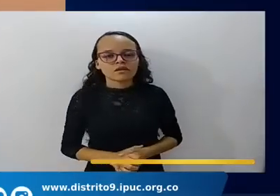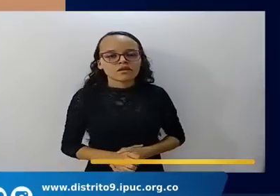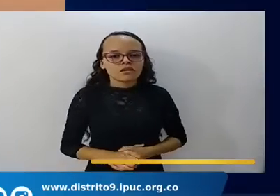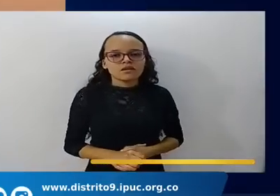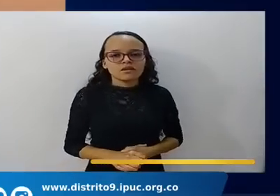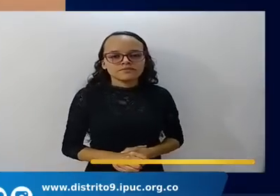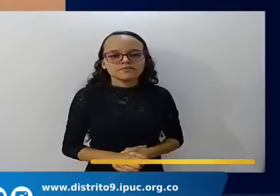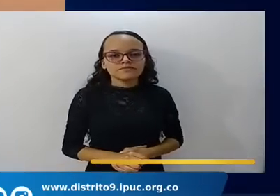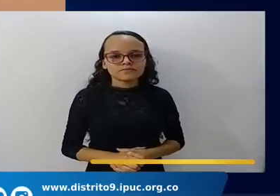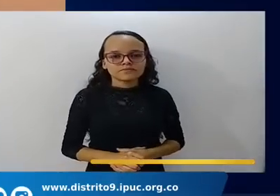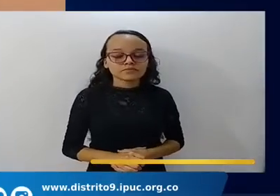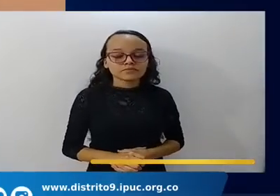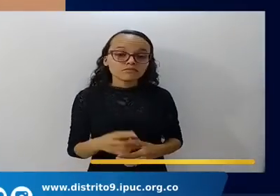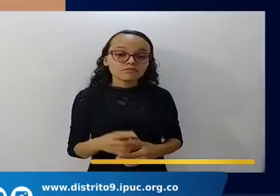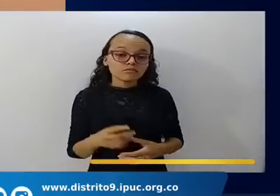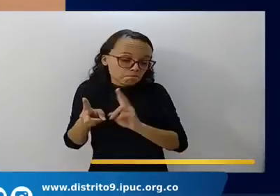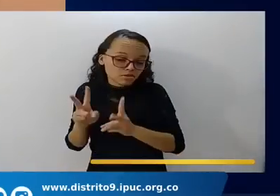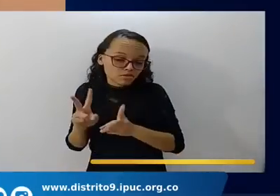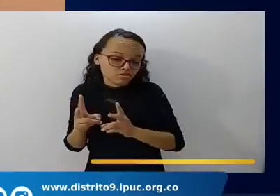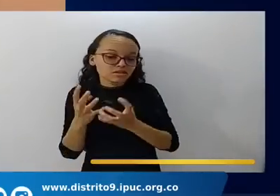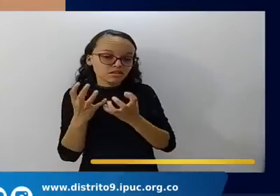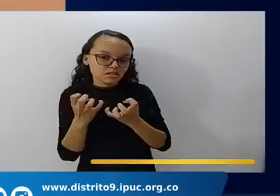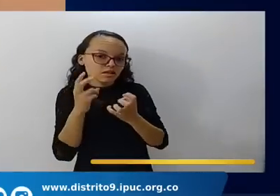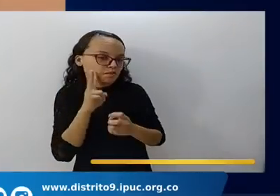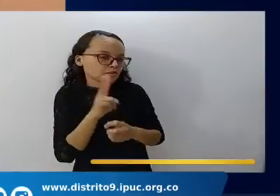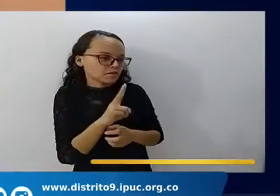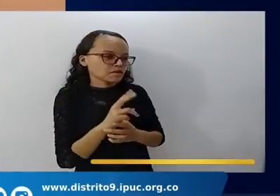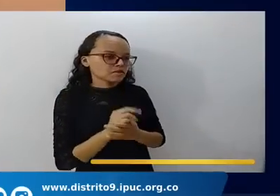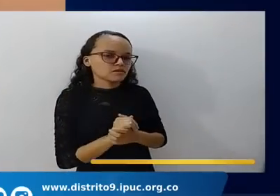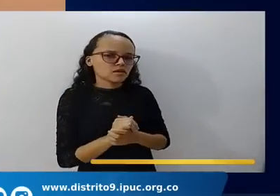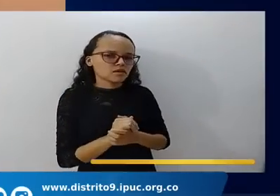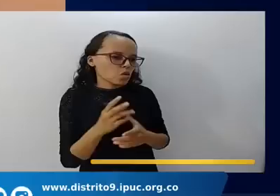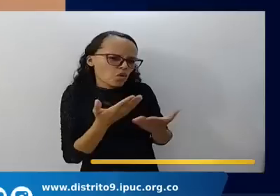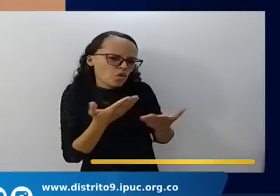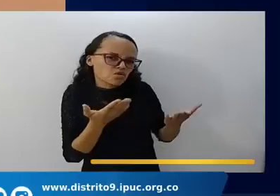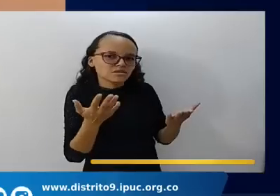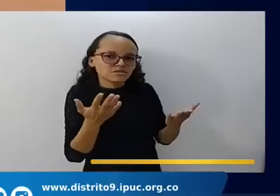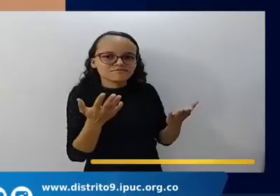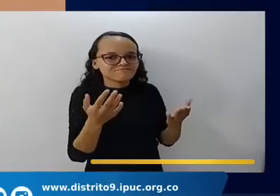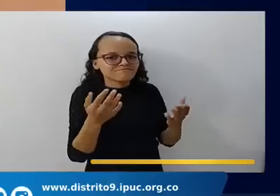Porque ellos quieren ver lo que no se ve.